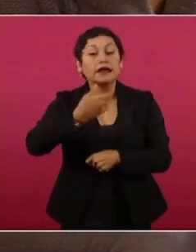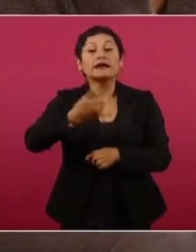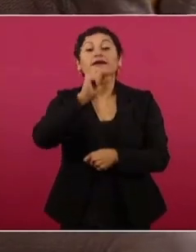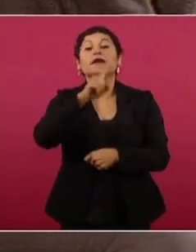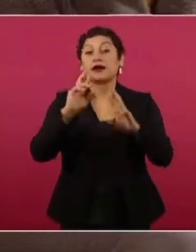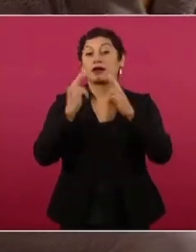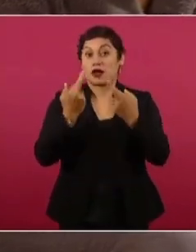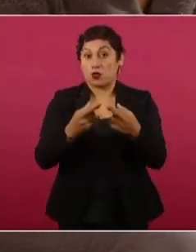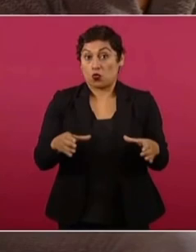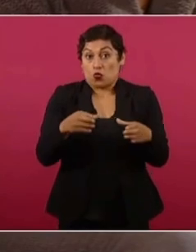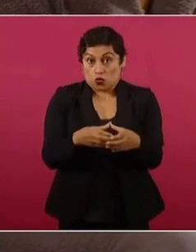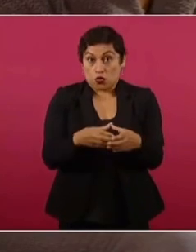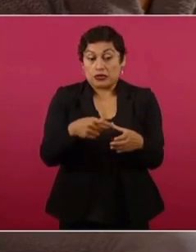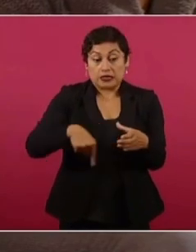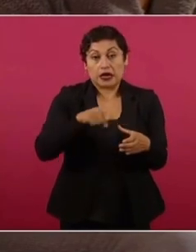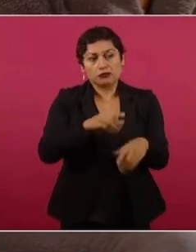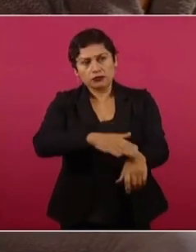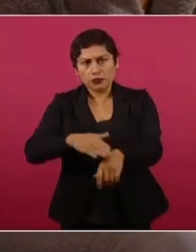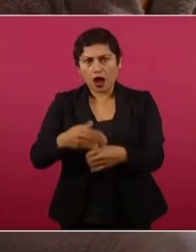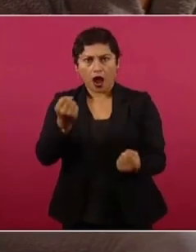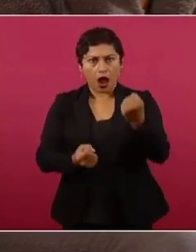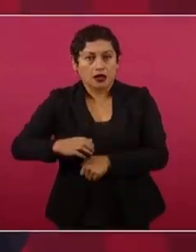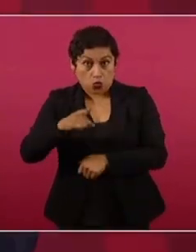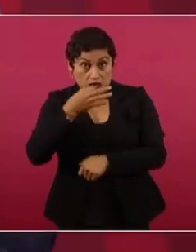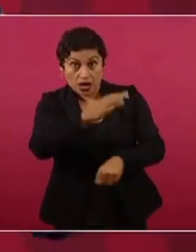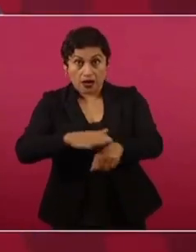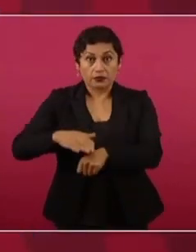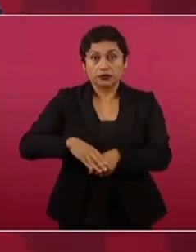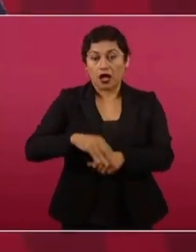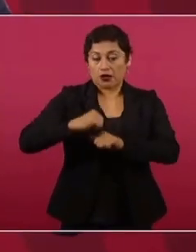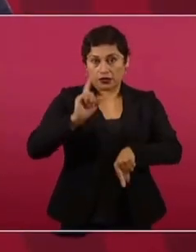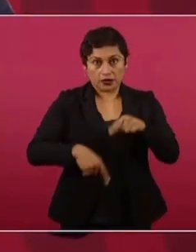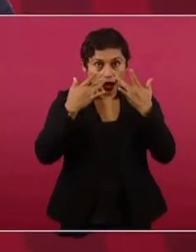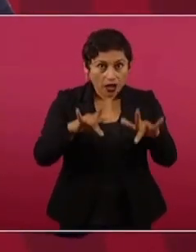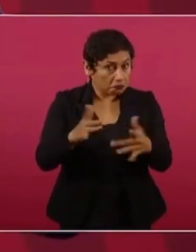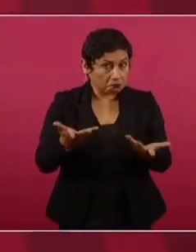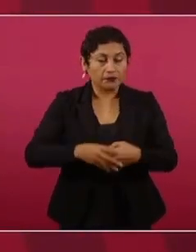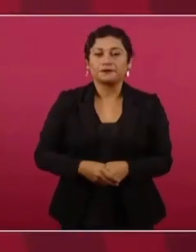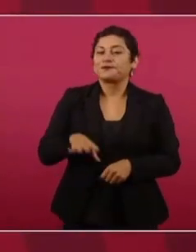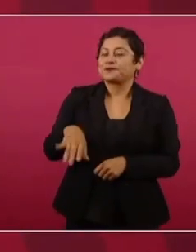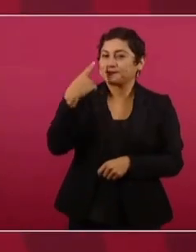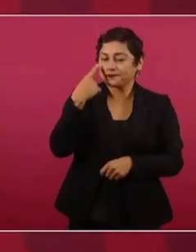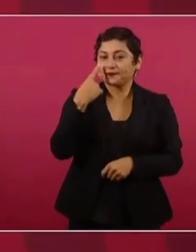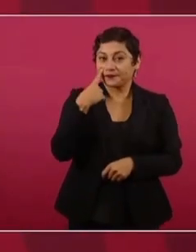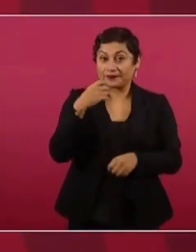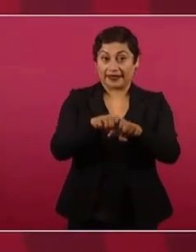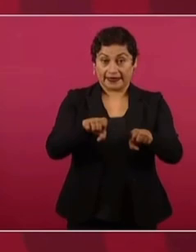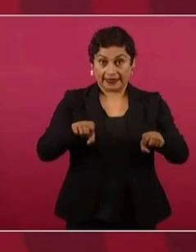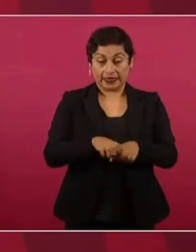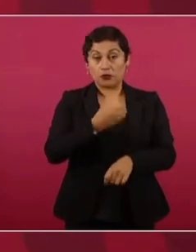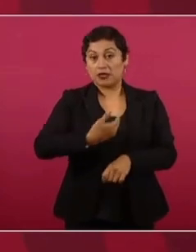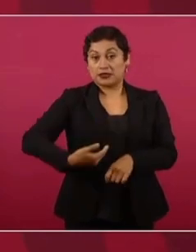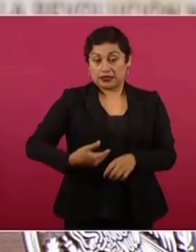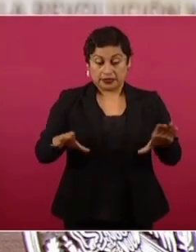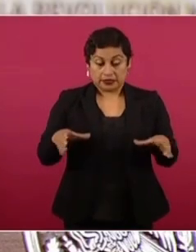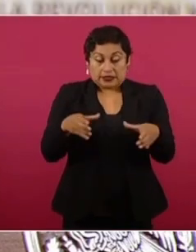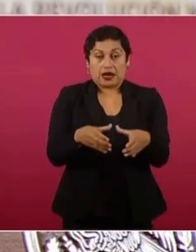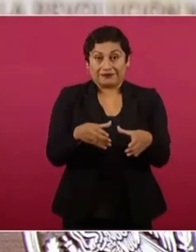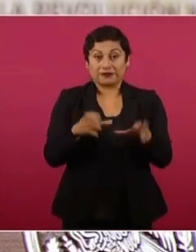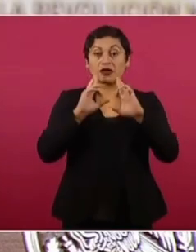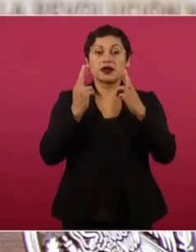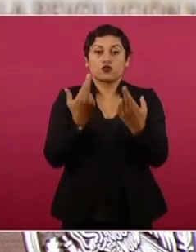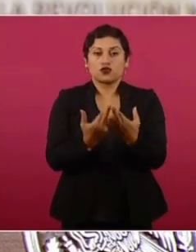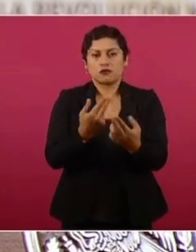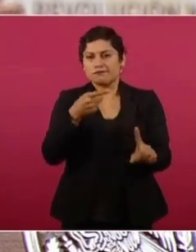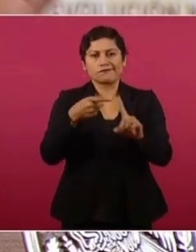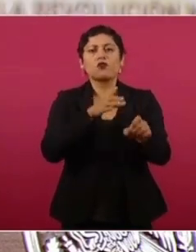les va a pedir que dejen el cargo quienes tengan algún interés en algún cargo de elección popular. La reunión de gabinete es para que se evalúe cómo